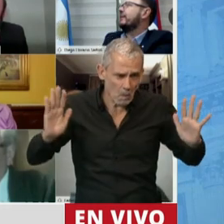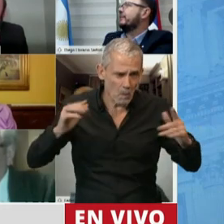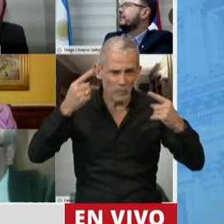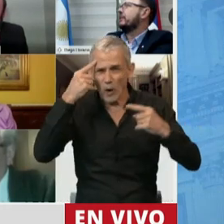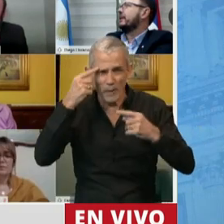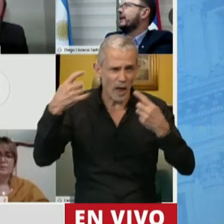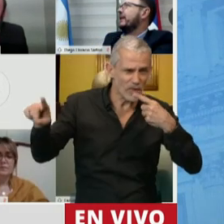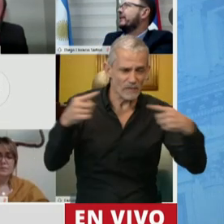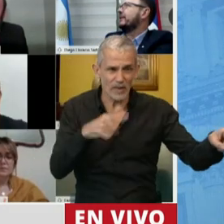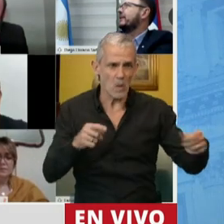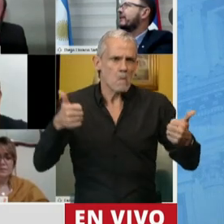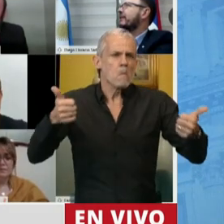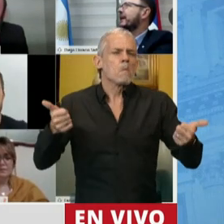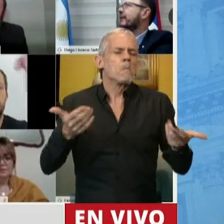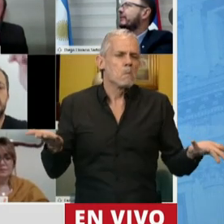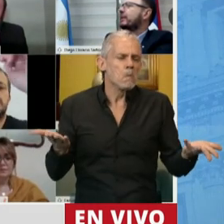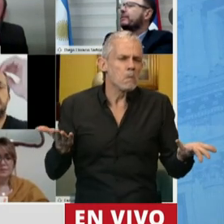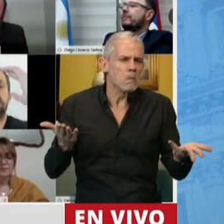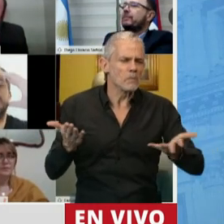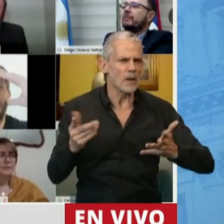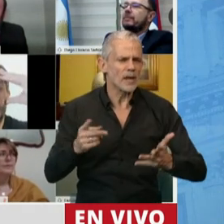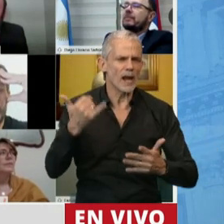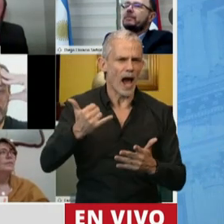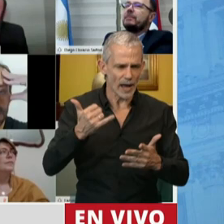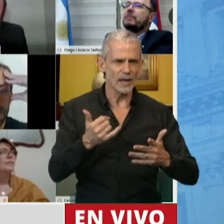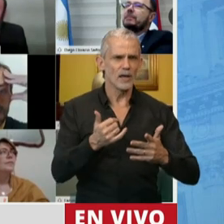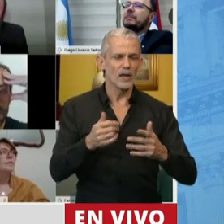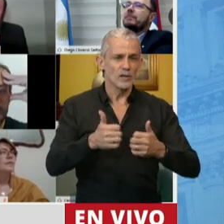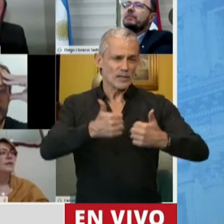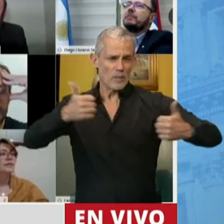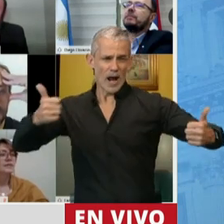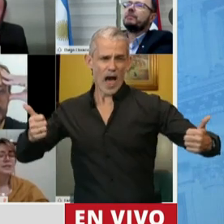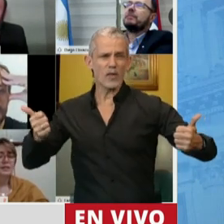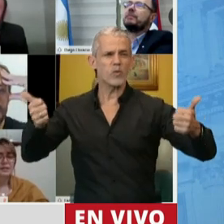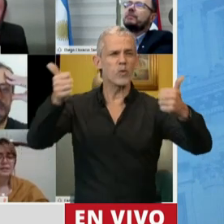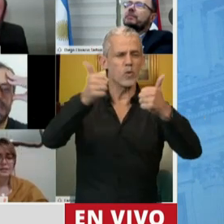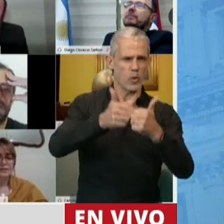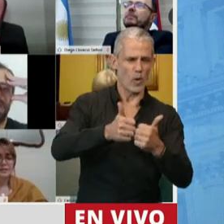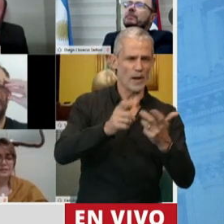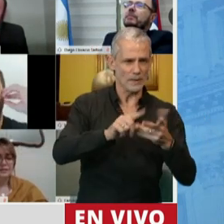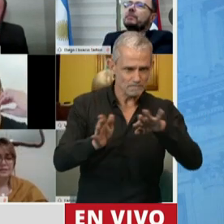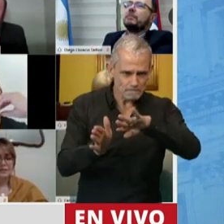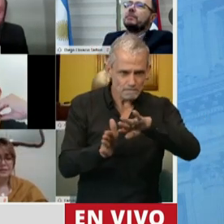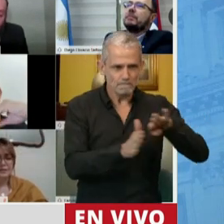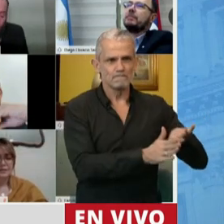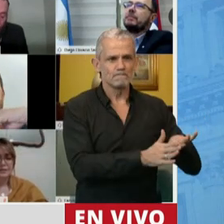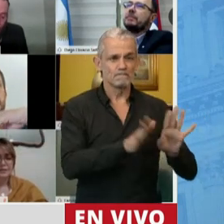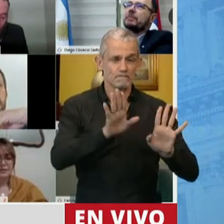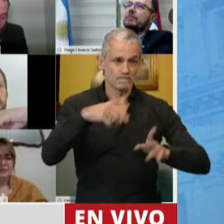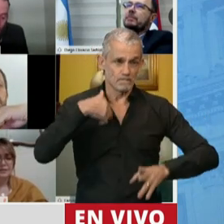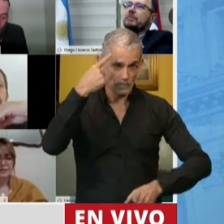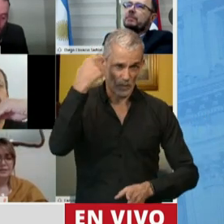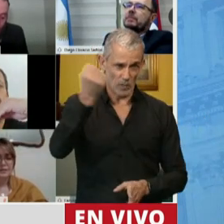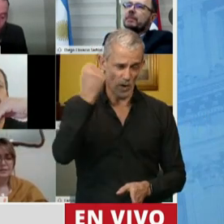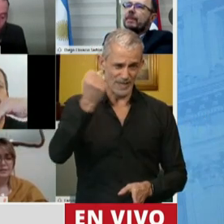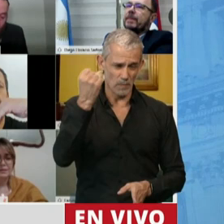diferencias y que eso provoque siempre nueva síntesis en el tiempo. Eso por un lado respecto de esto que creo que es muy importante